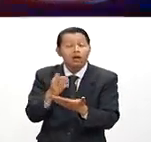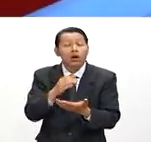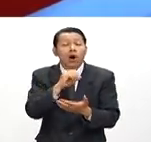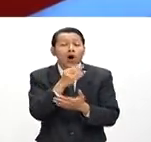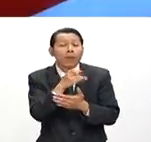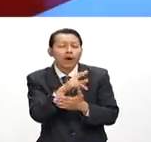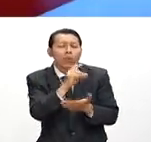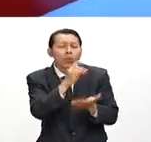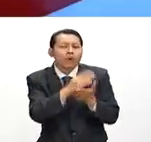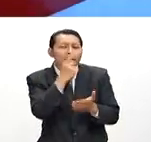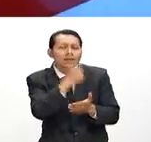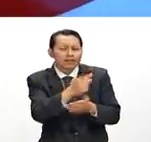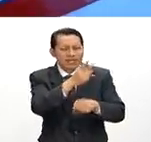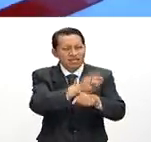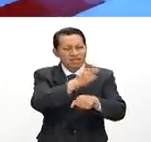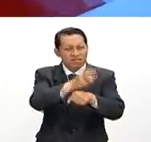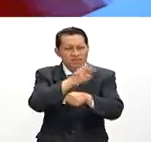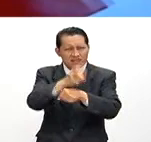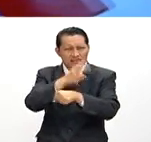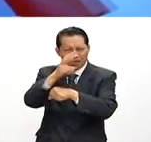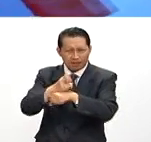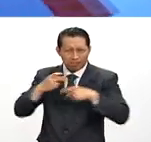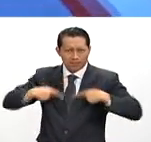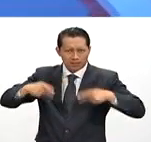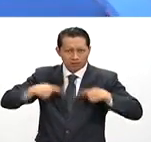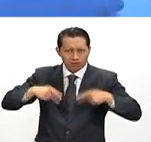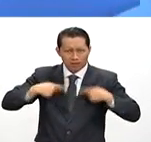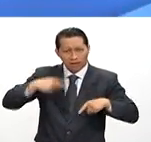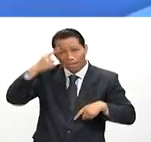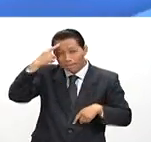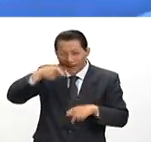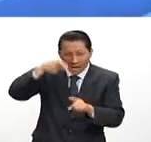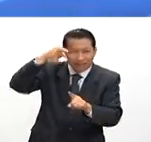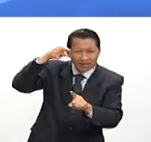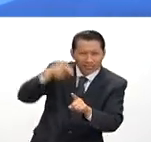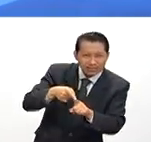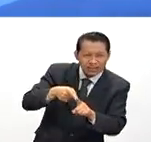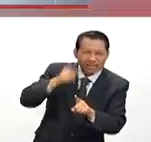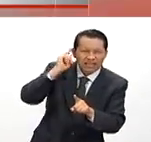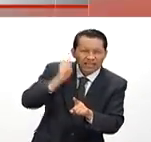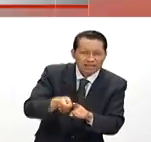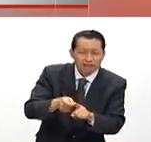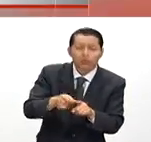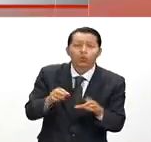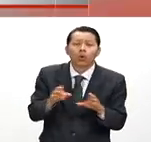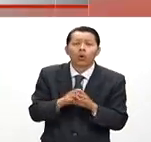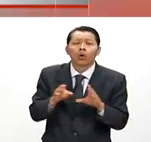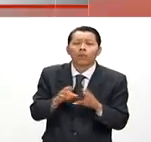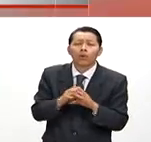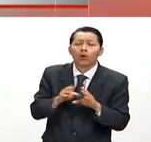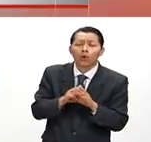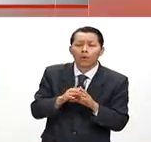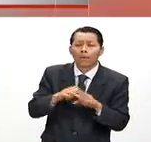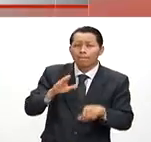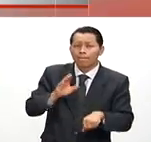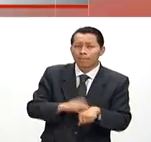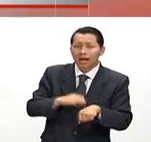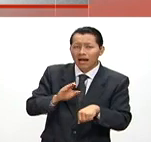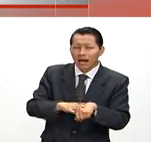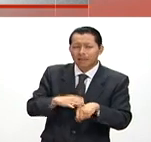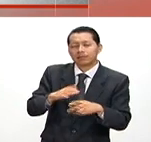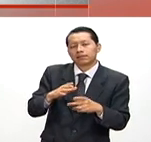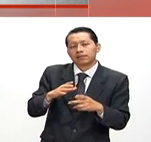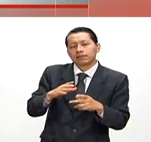un mensaje. Por supuesto. Invitar a la población del país, específicamente a la población que se encuentra muy más alejada de